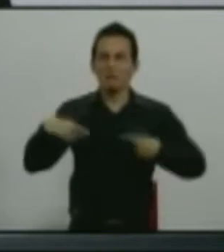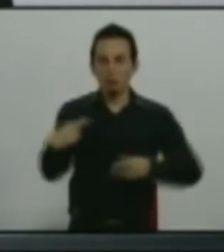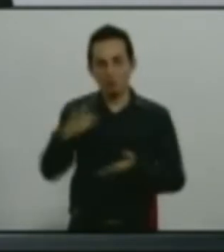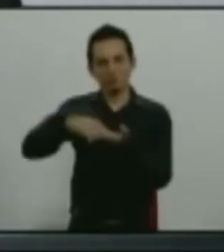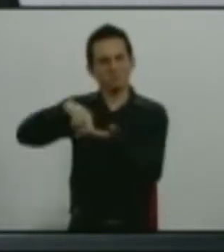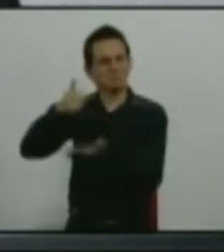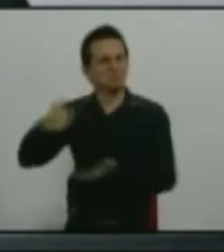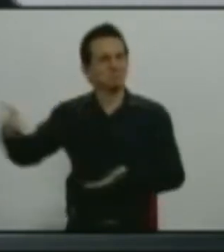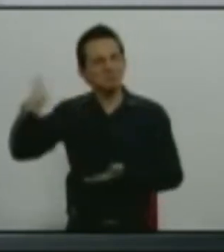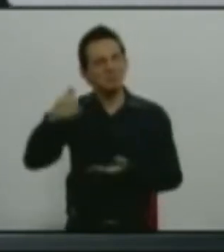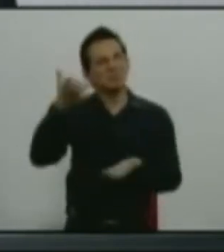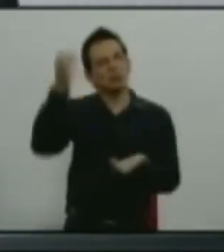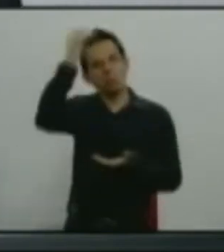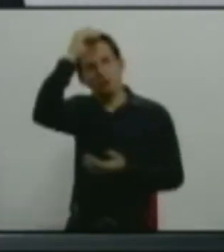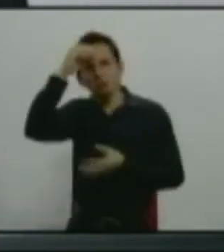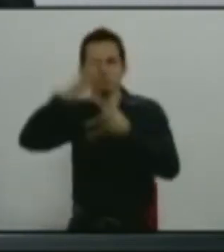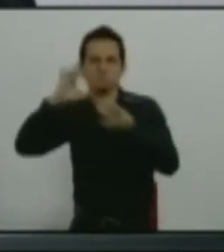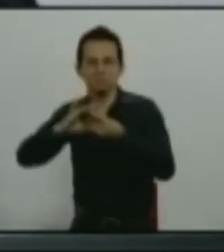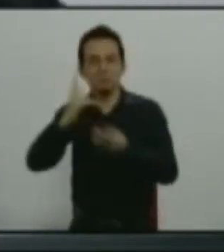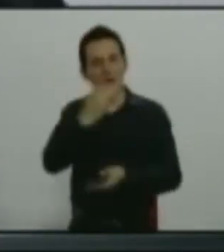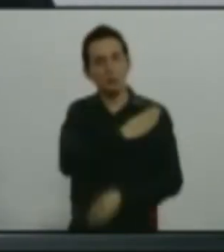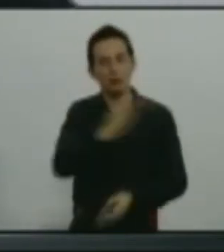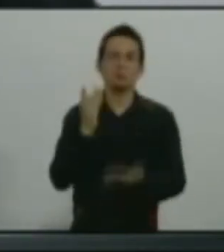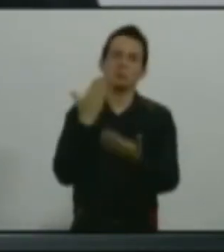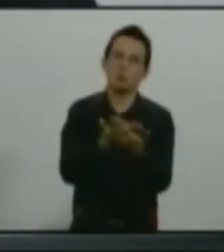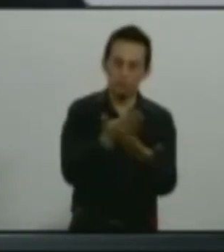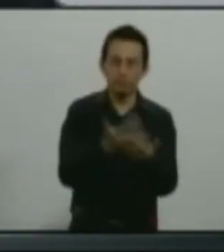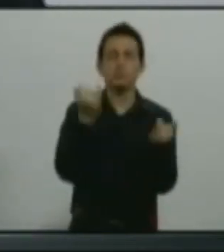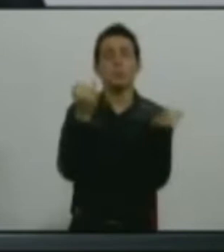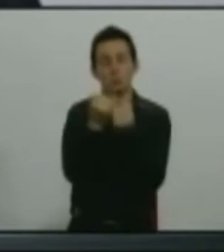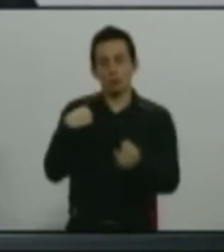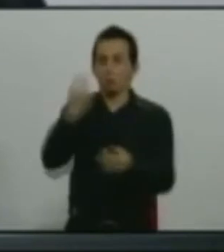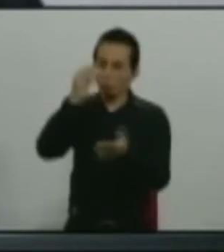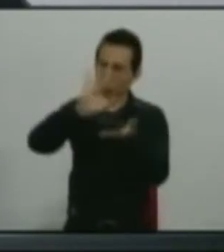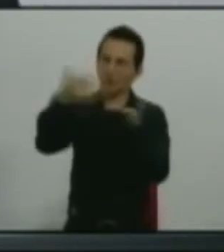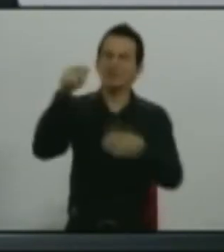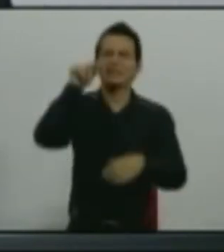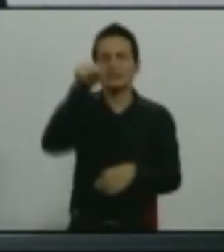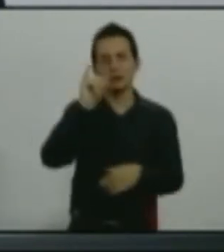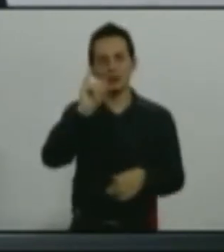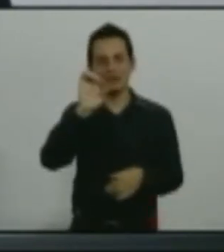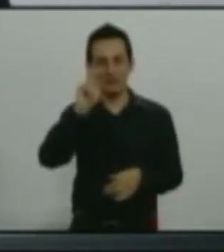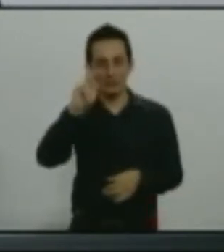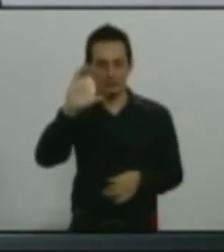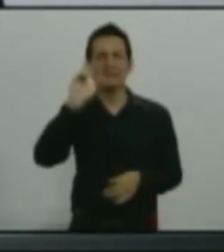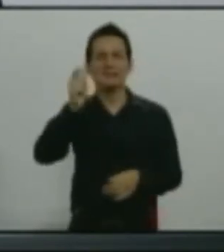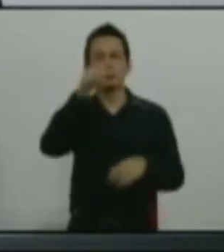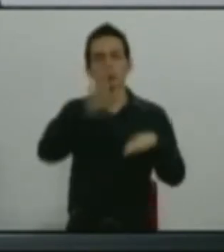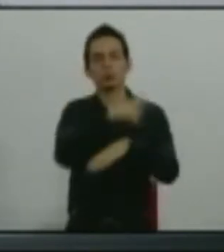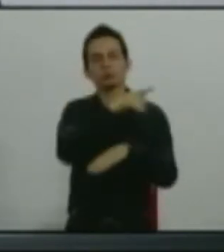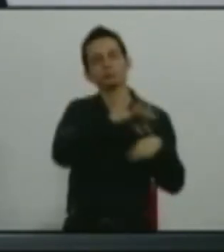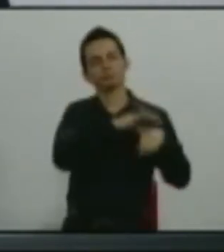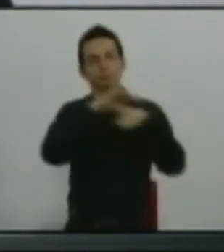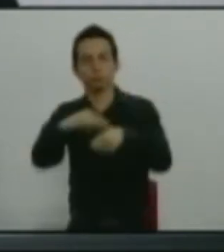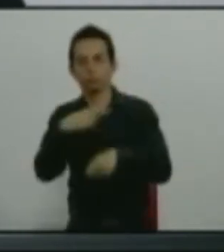participantes en este debate las propuestas. Pero también quiero hacer un reconocimiento al Instituto Electoral y de Participación Ciudadana por habernos convocado a un